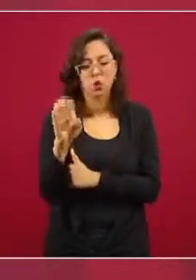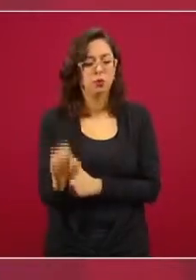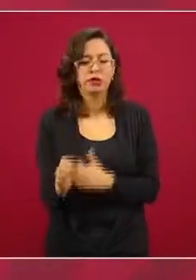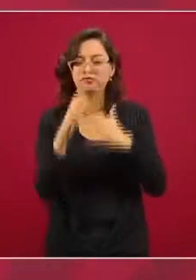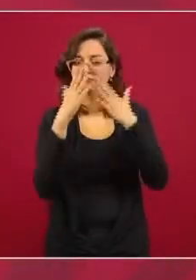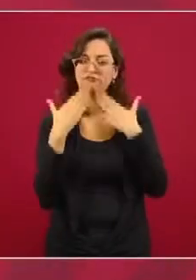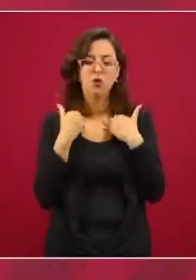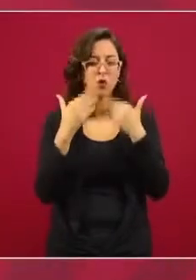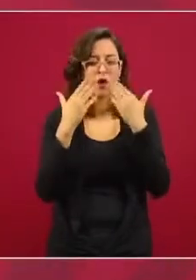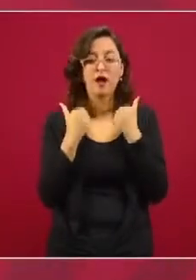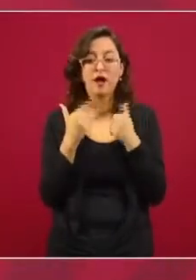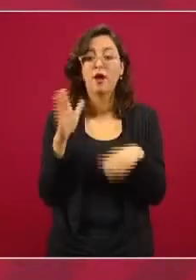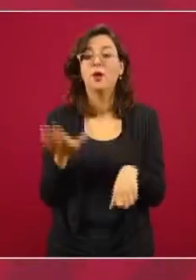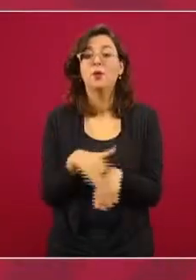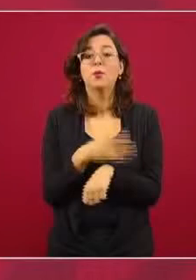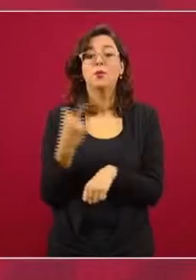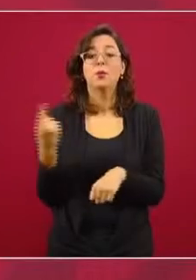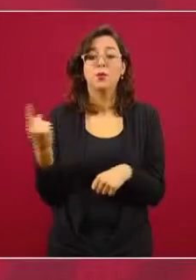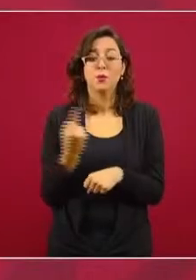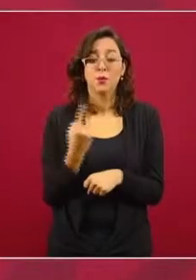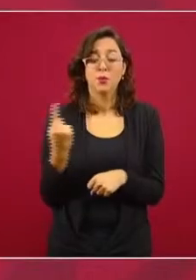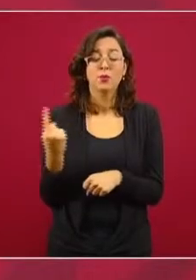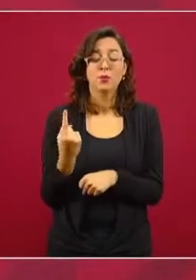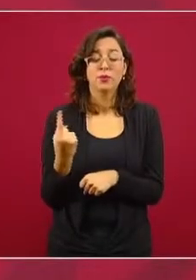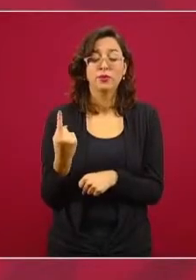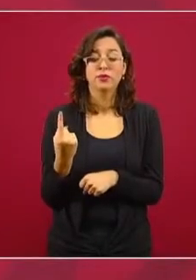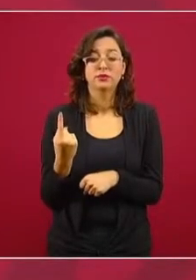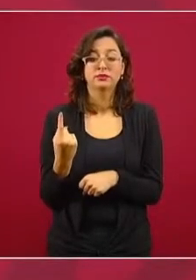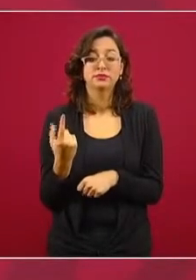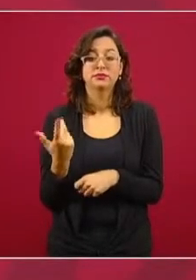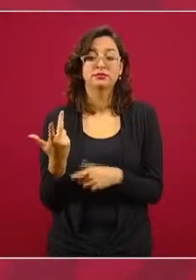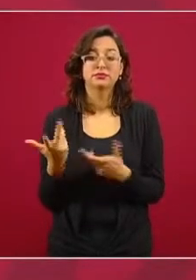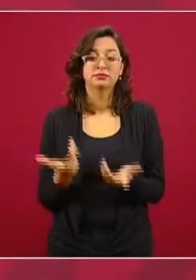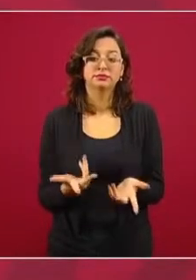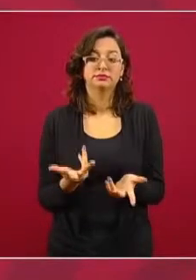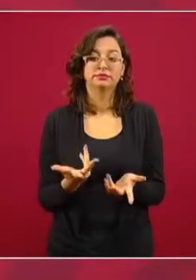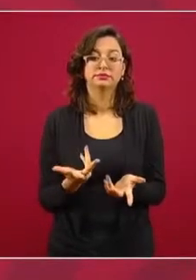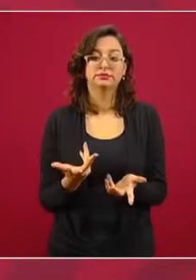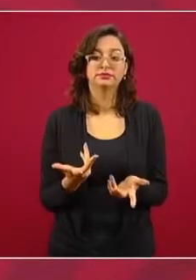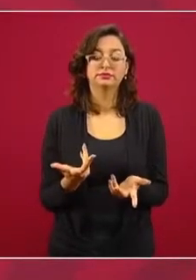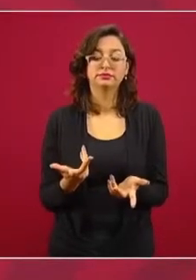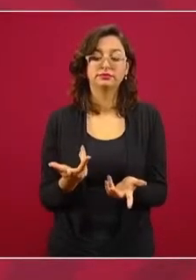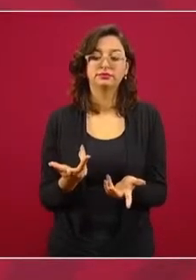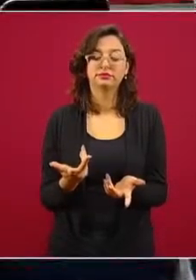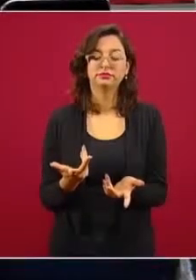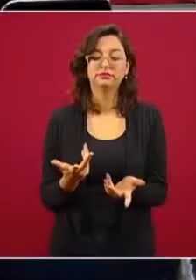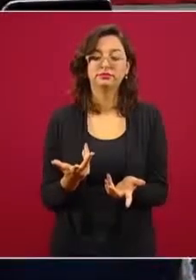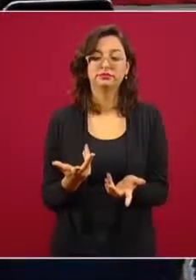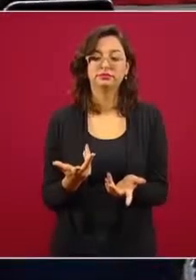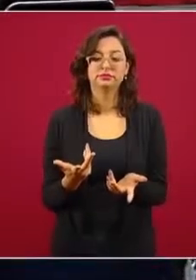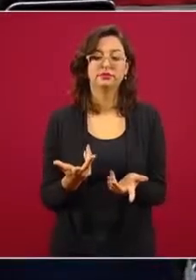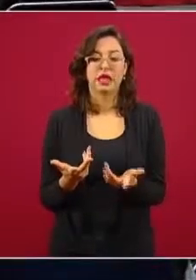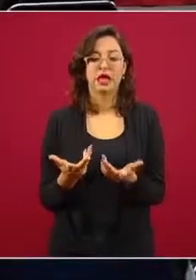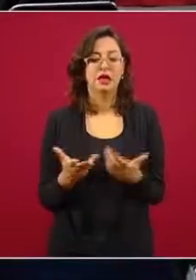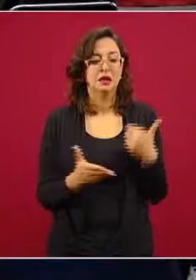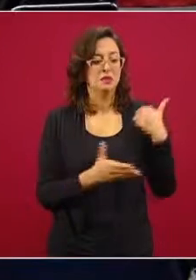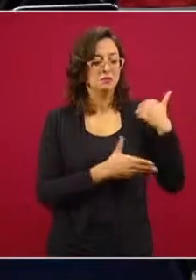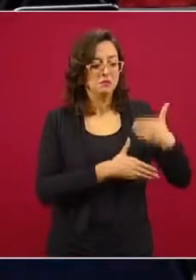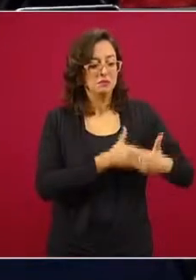los últimos tiempos se fue modernizando el chayo